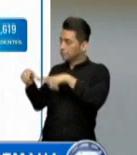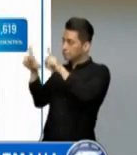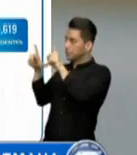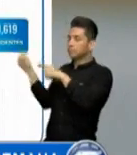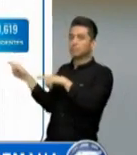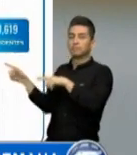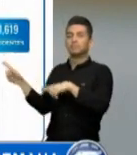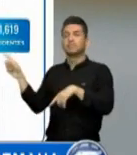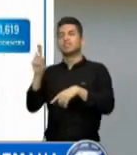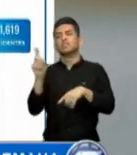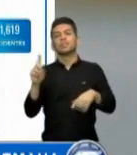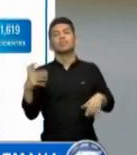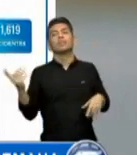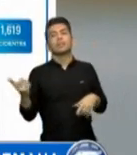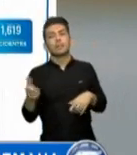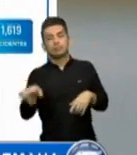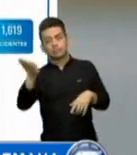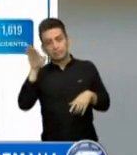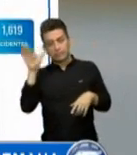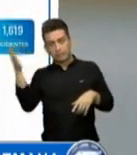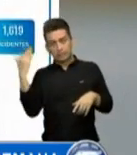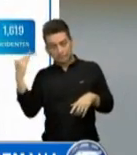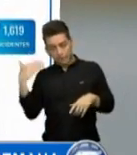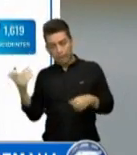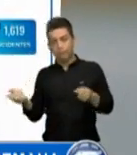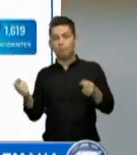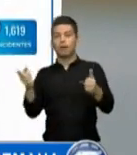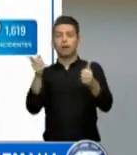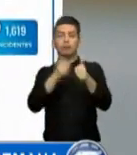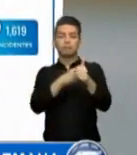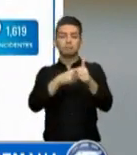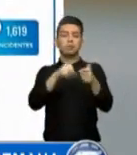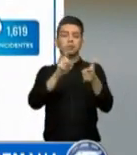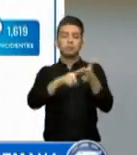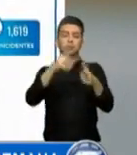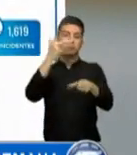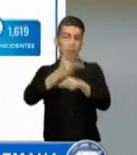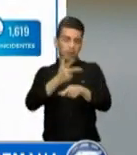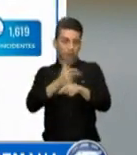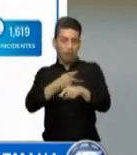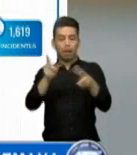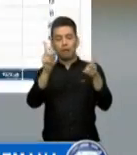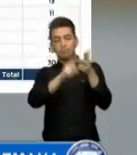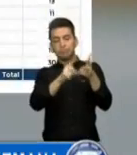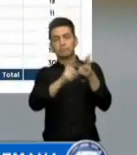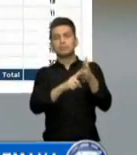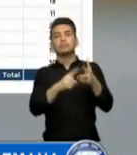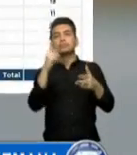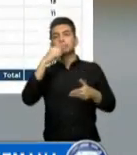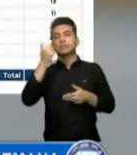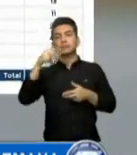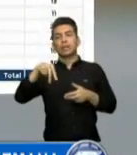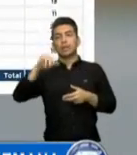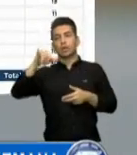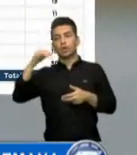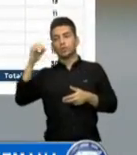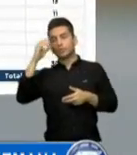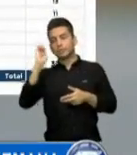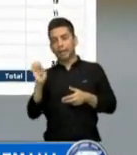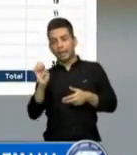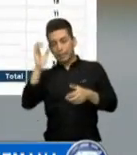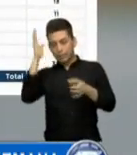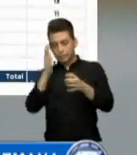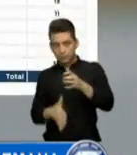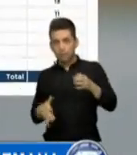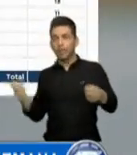en el departamento de Zacapa, en el departamento de Guatemala y en San José, Escuintla. Permanecen activos 11